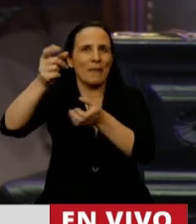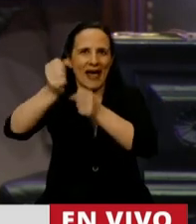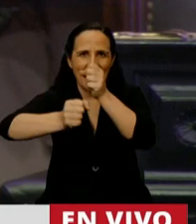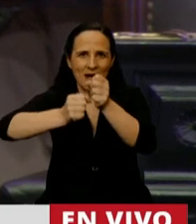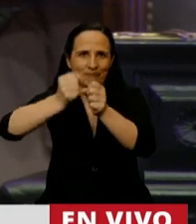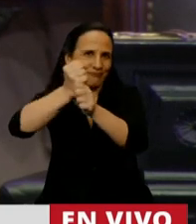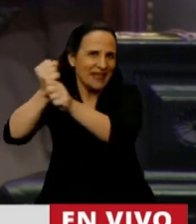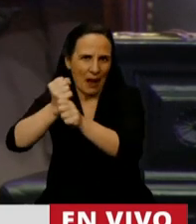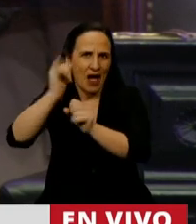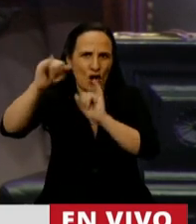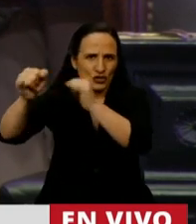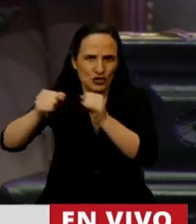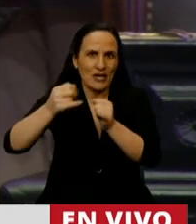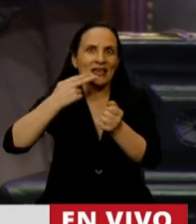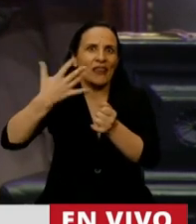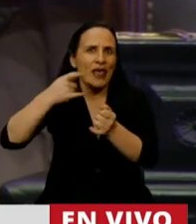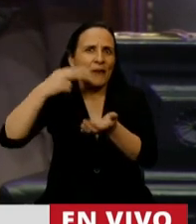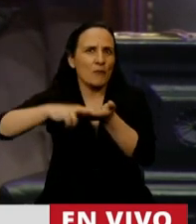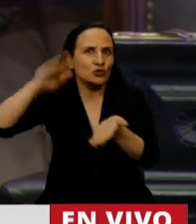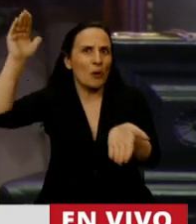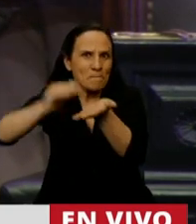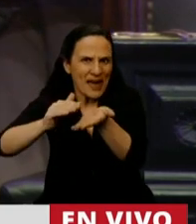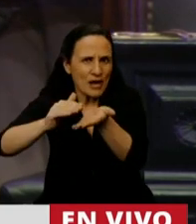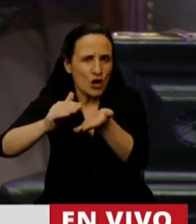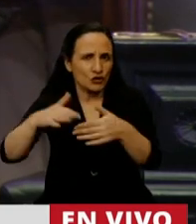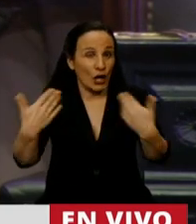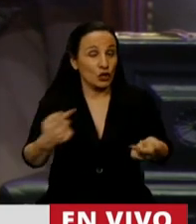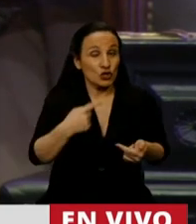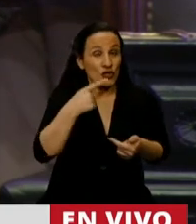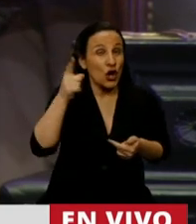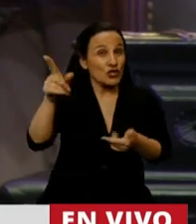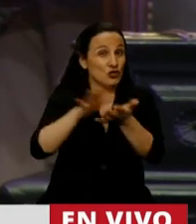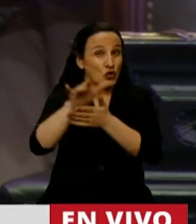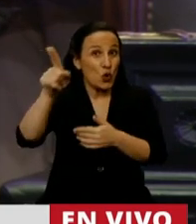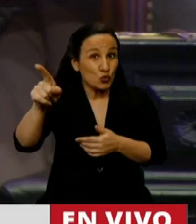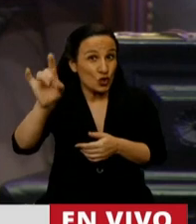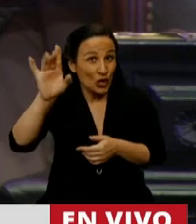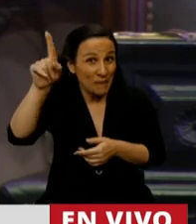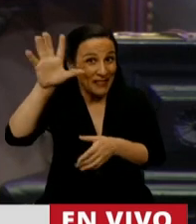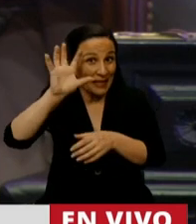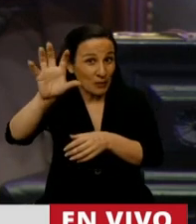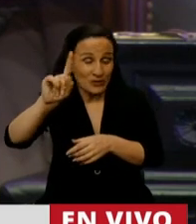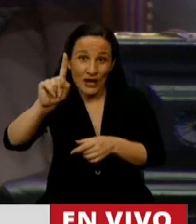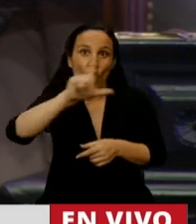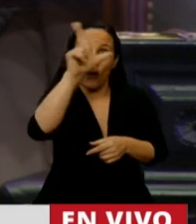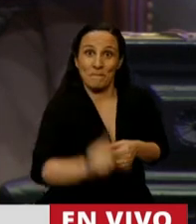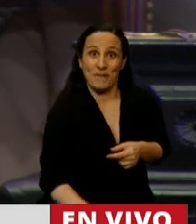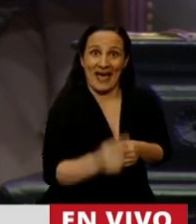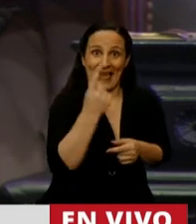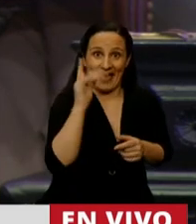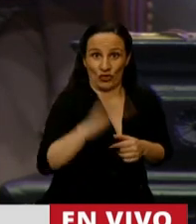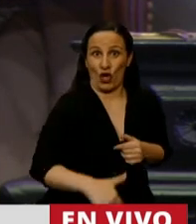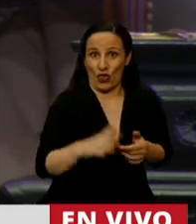de empleo, hay que bajar la carga tributaria, pues entonces yo digo que esa solución tiene que ser para todo el país, no para una